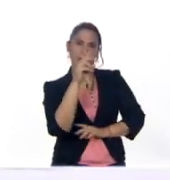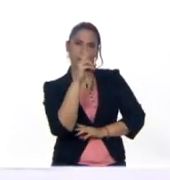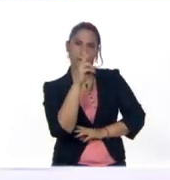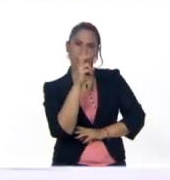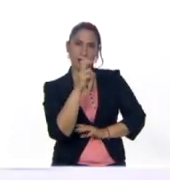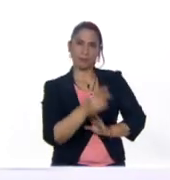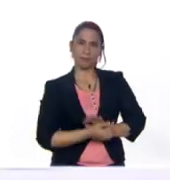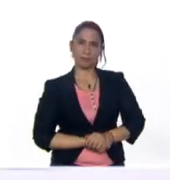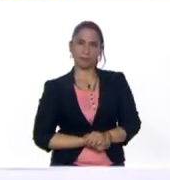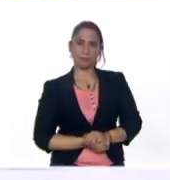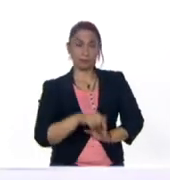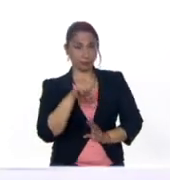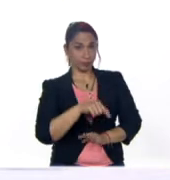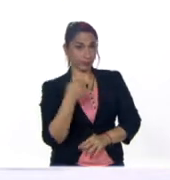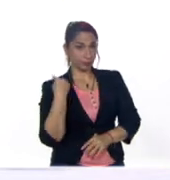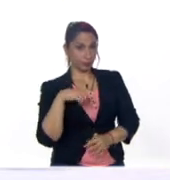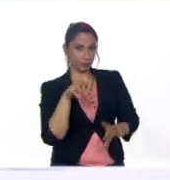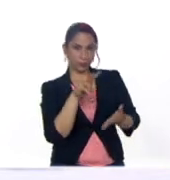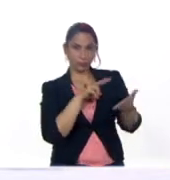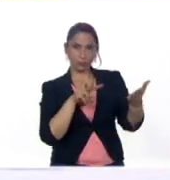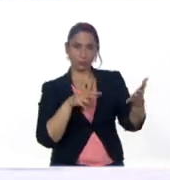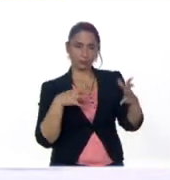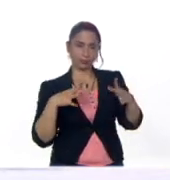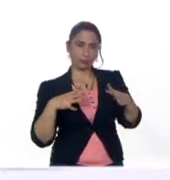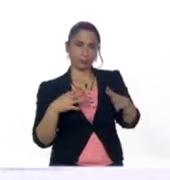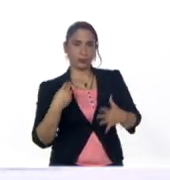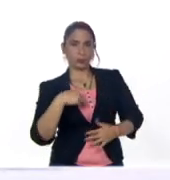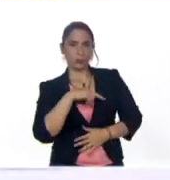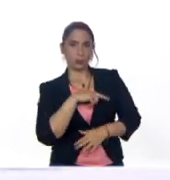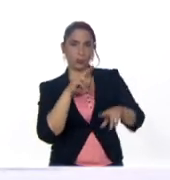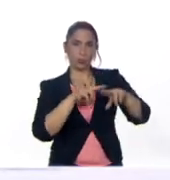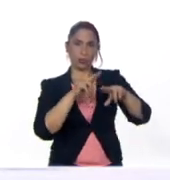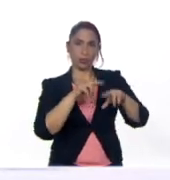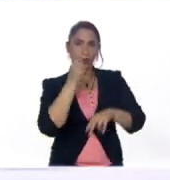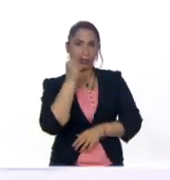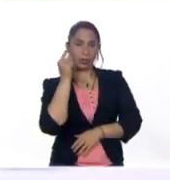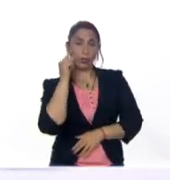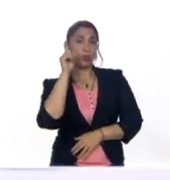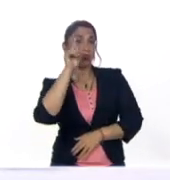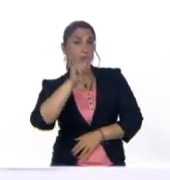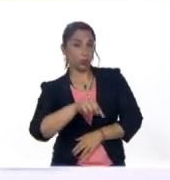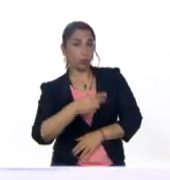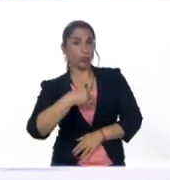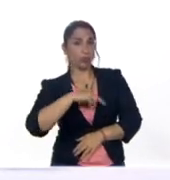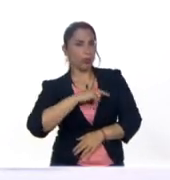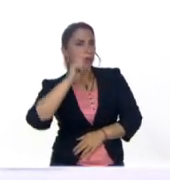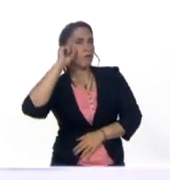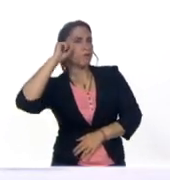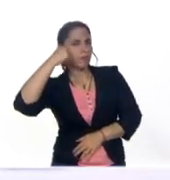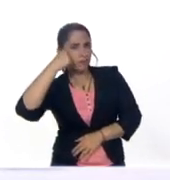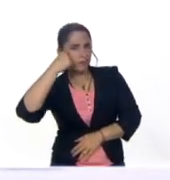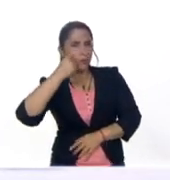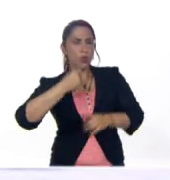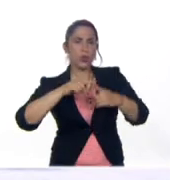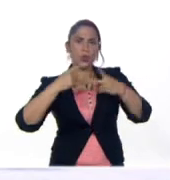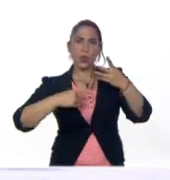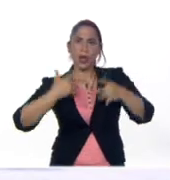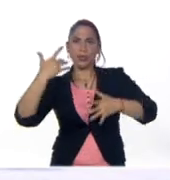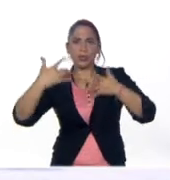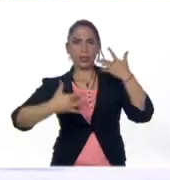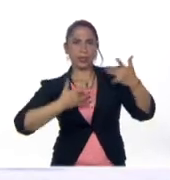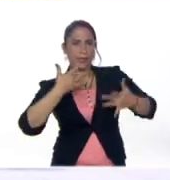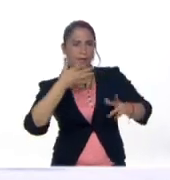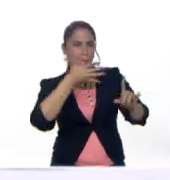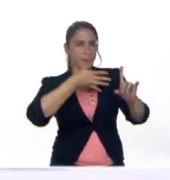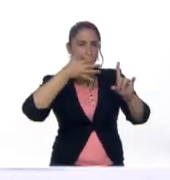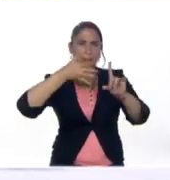hoy tenemos lectura recreativa para nuestros niños y niñas y también vamos a recordar que hay otras actividades para